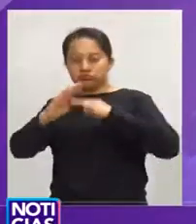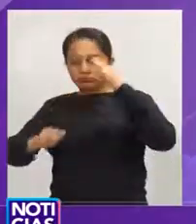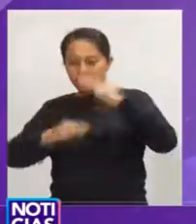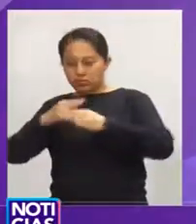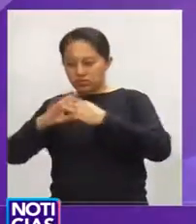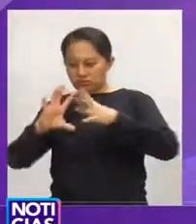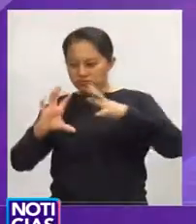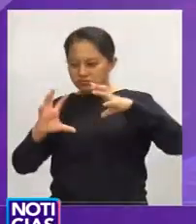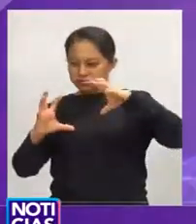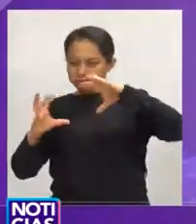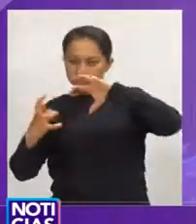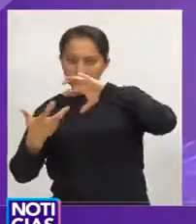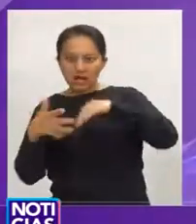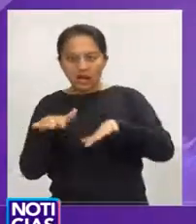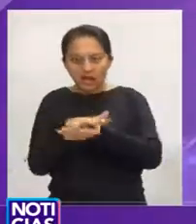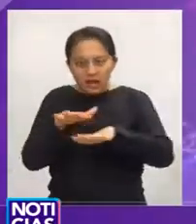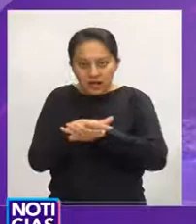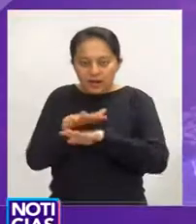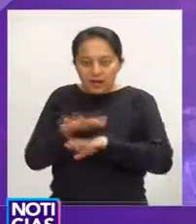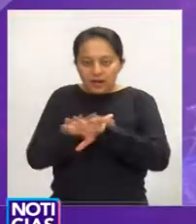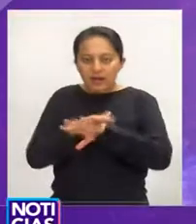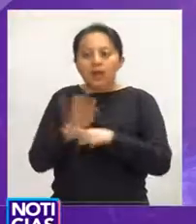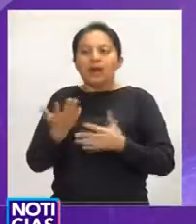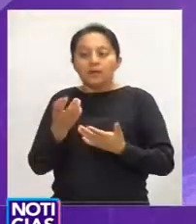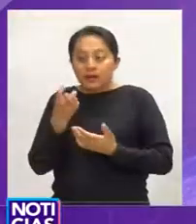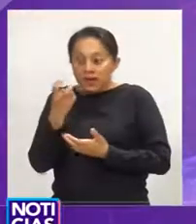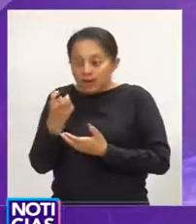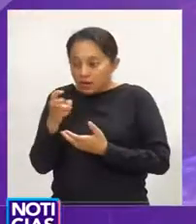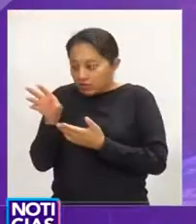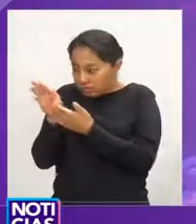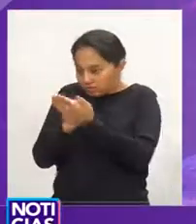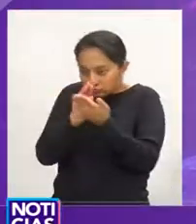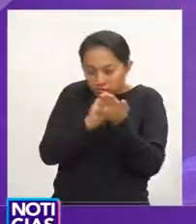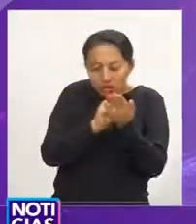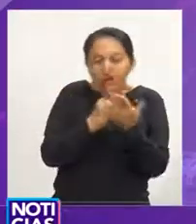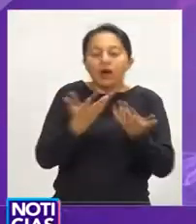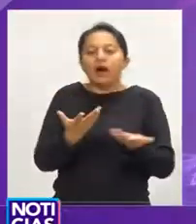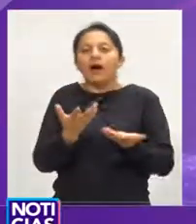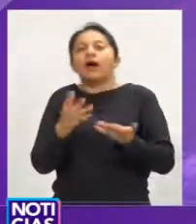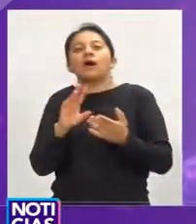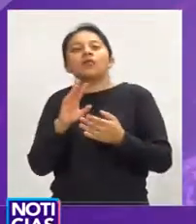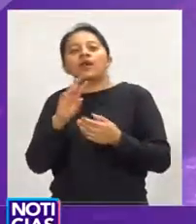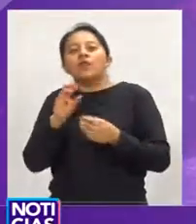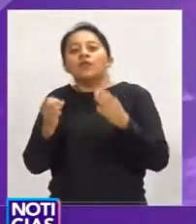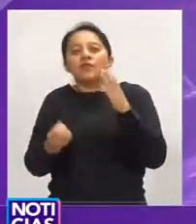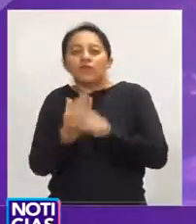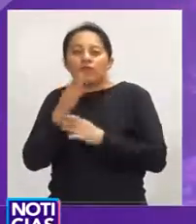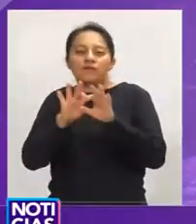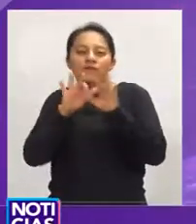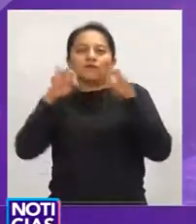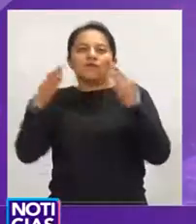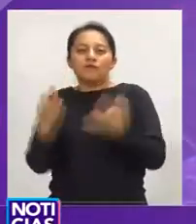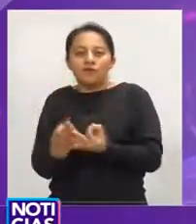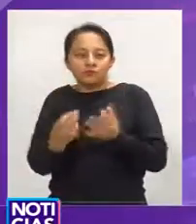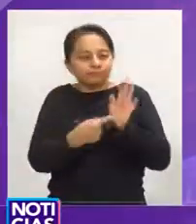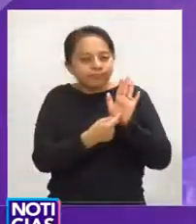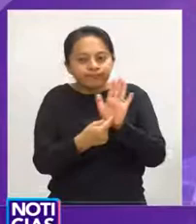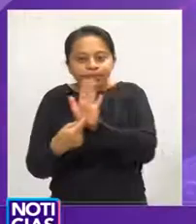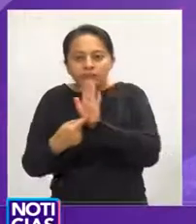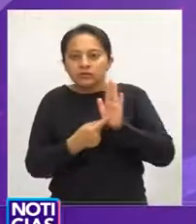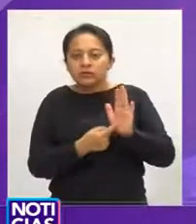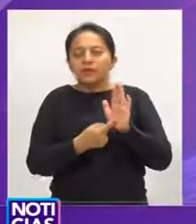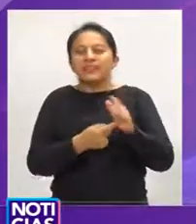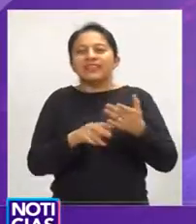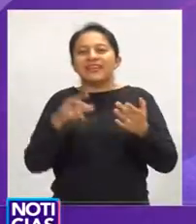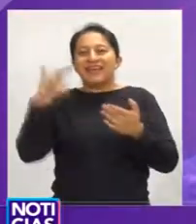relacionados con el cambio climático y propiciar un modelo de desarrollo económico que permita reducir las emisiones de gases de efecto